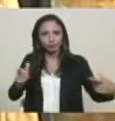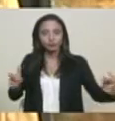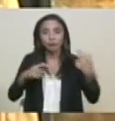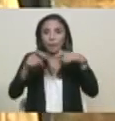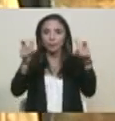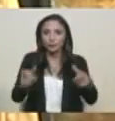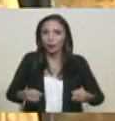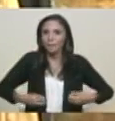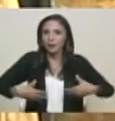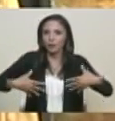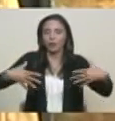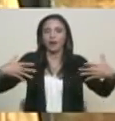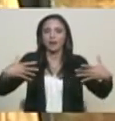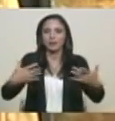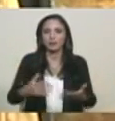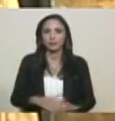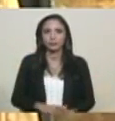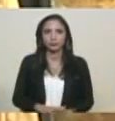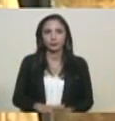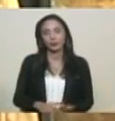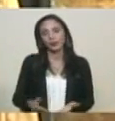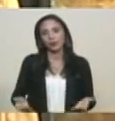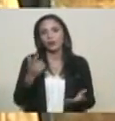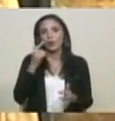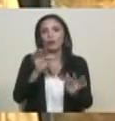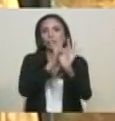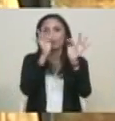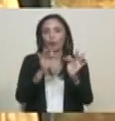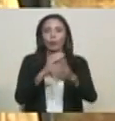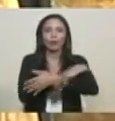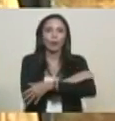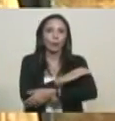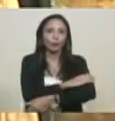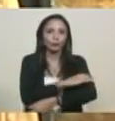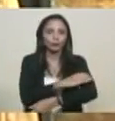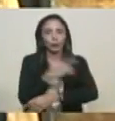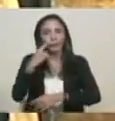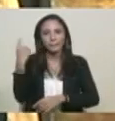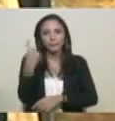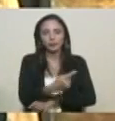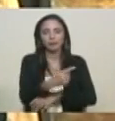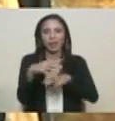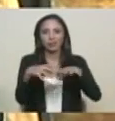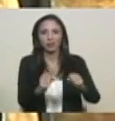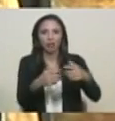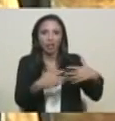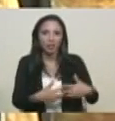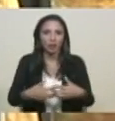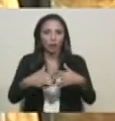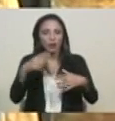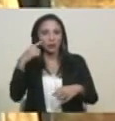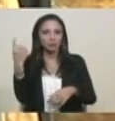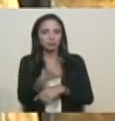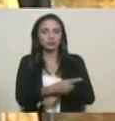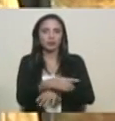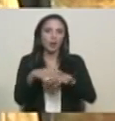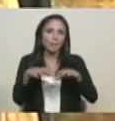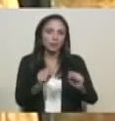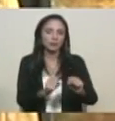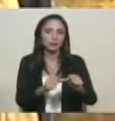que ustedes vean, es el efecto del modelo capitalista ultraliberal que nos han impuesto por debajo, en silencio,